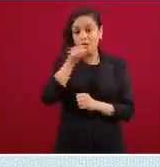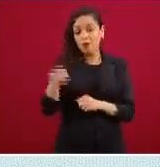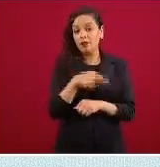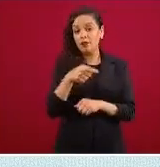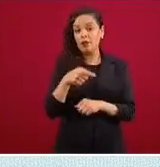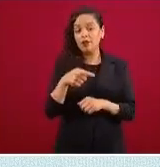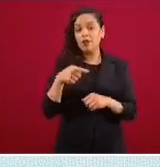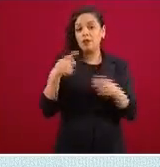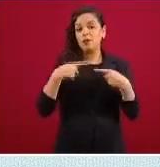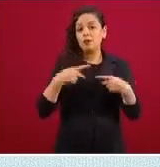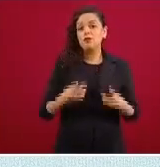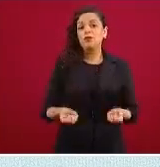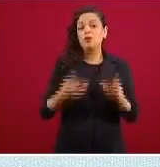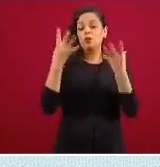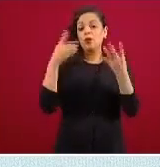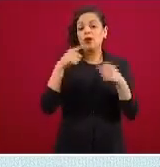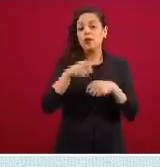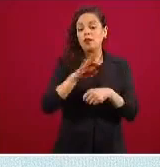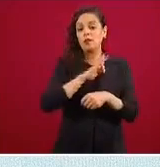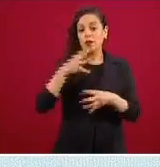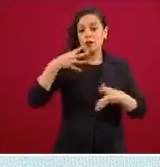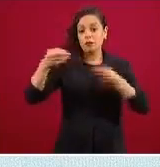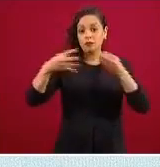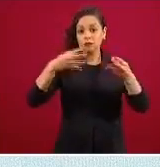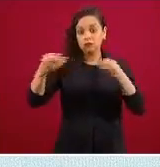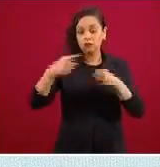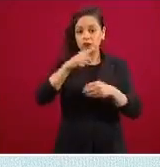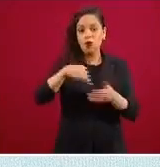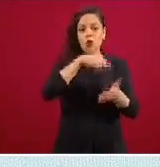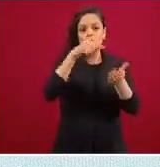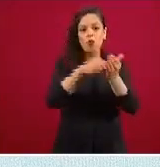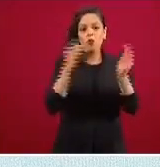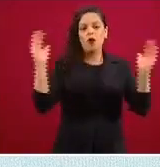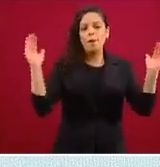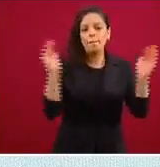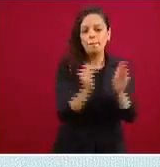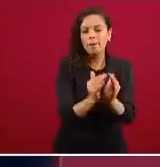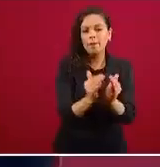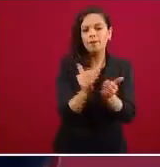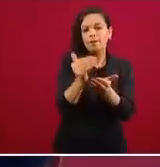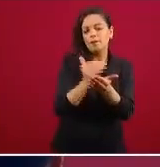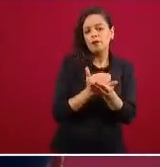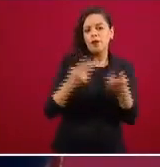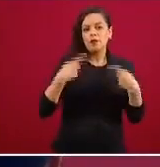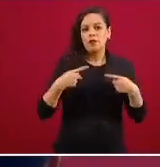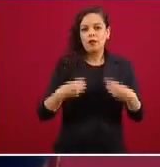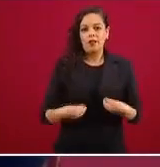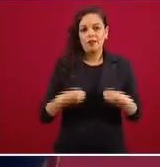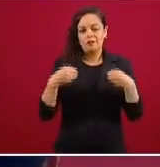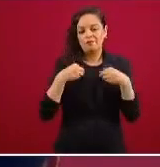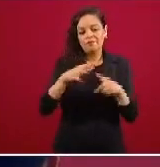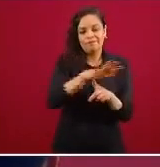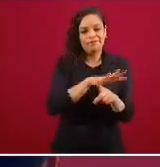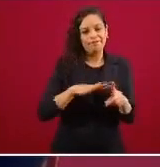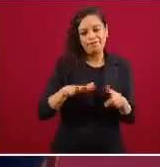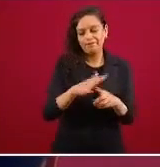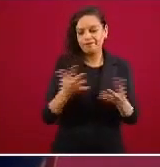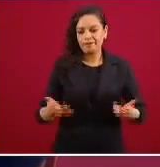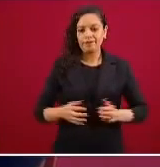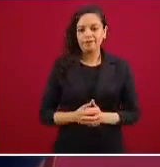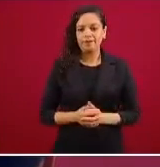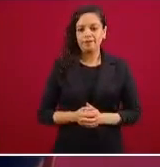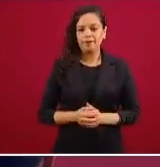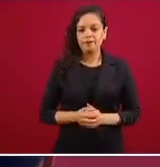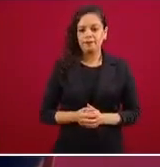esperaría tener en una región menos poblada. Y por eso se utiliza un índice muy conocido en epidemiología que es la incidencia